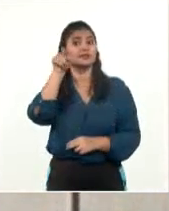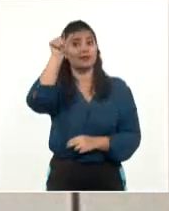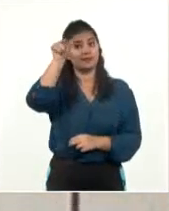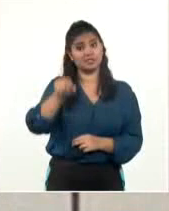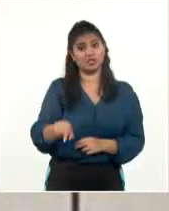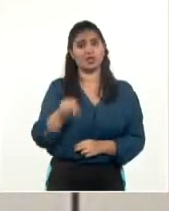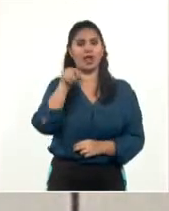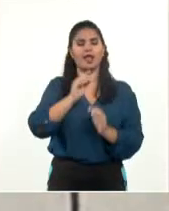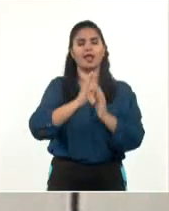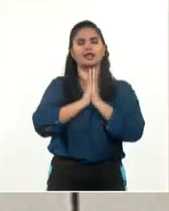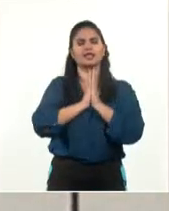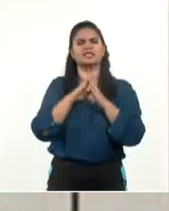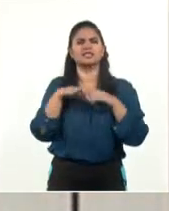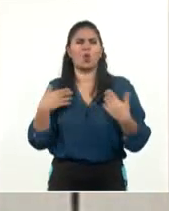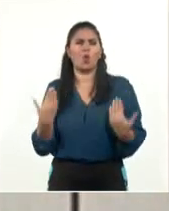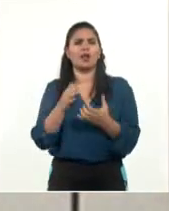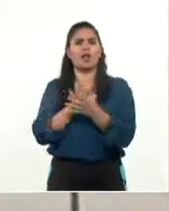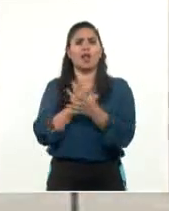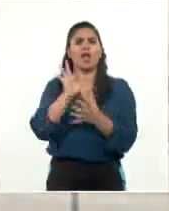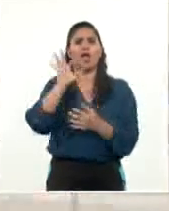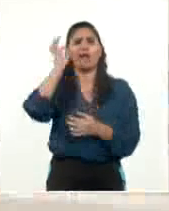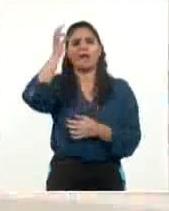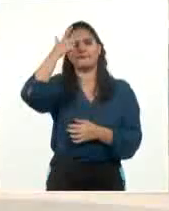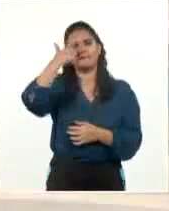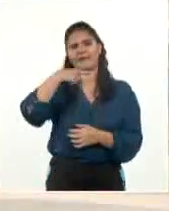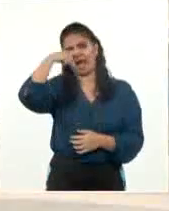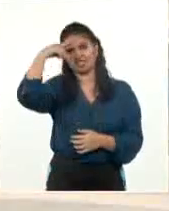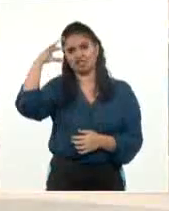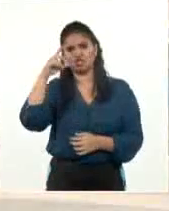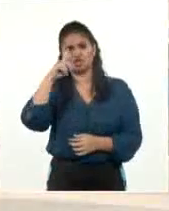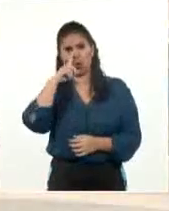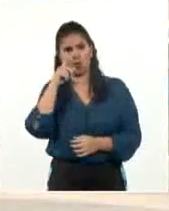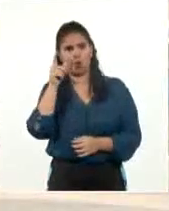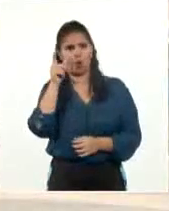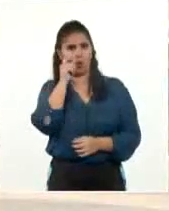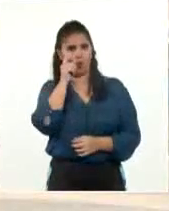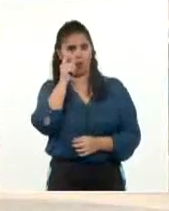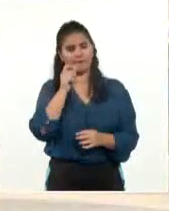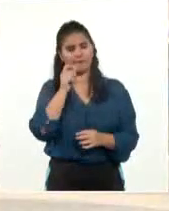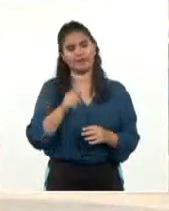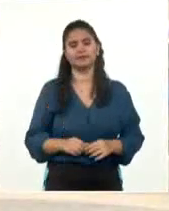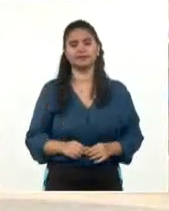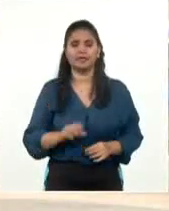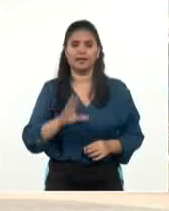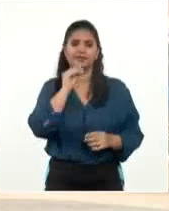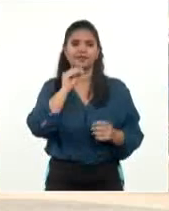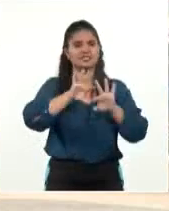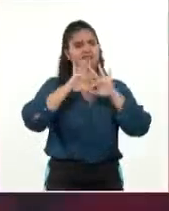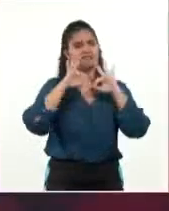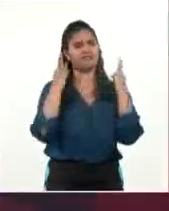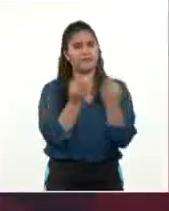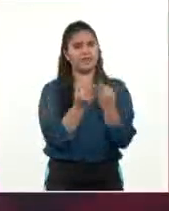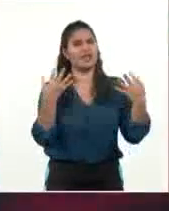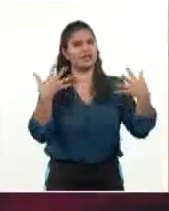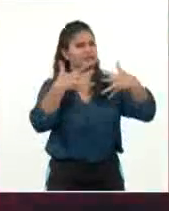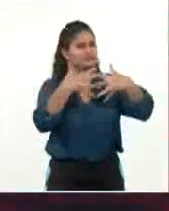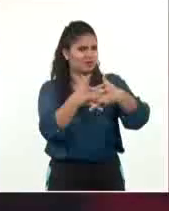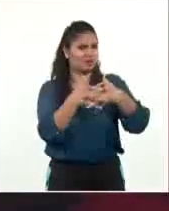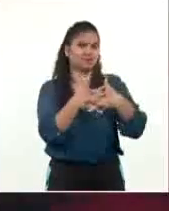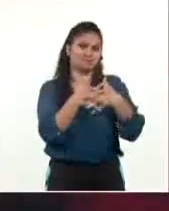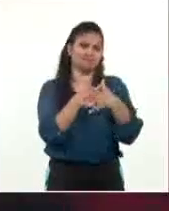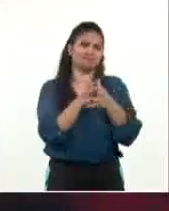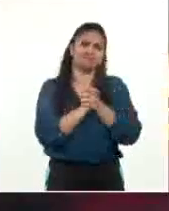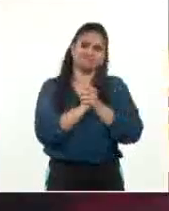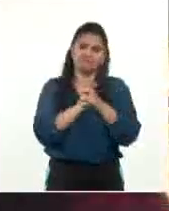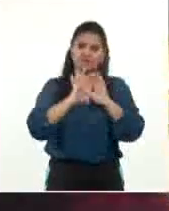mazón, mayor general del ejército libertador y que en su familia tenía anclados los mejores sentimientos. Al cumplirse